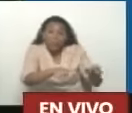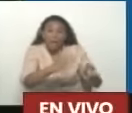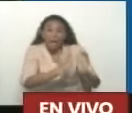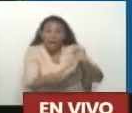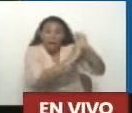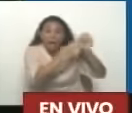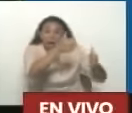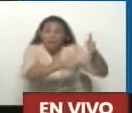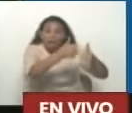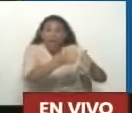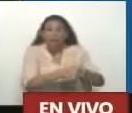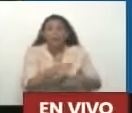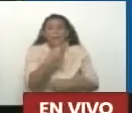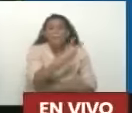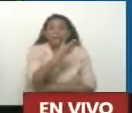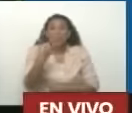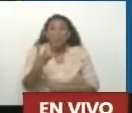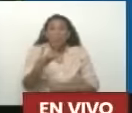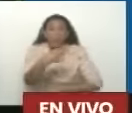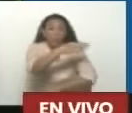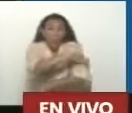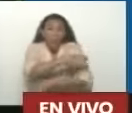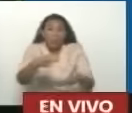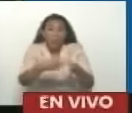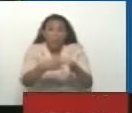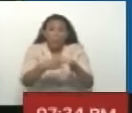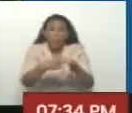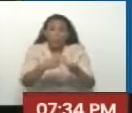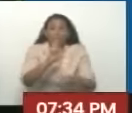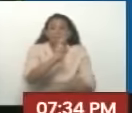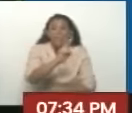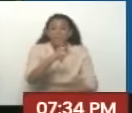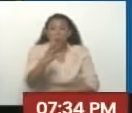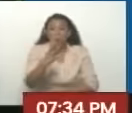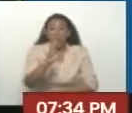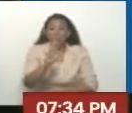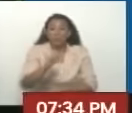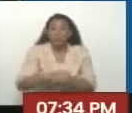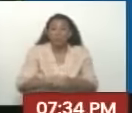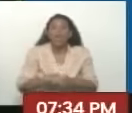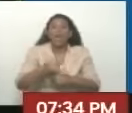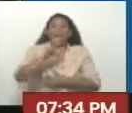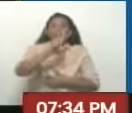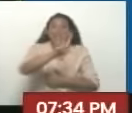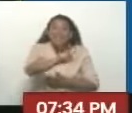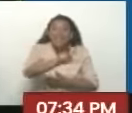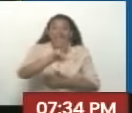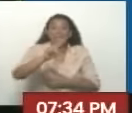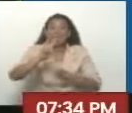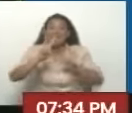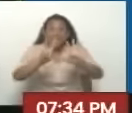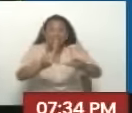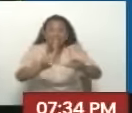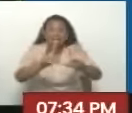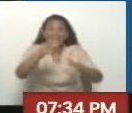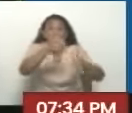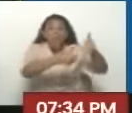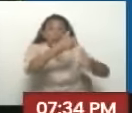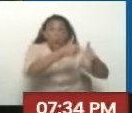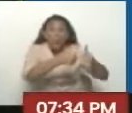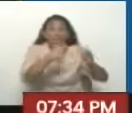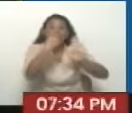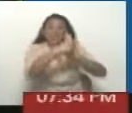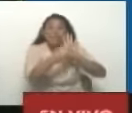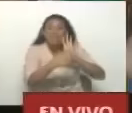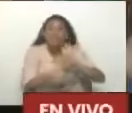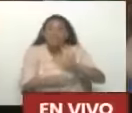24 Más 13 37 partidos 37 Políticos De diversos signos